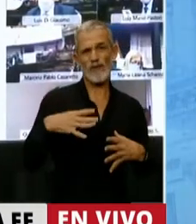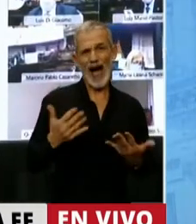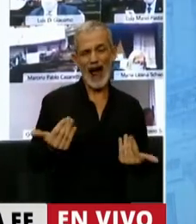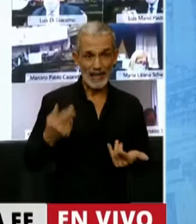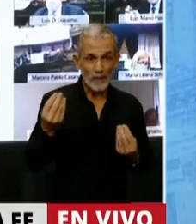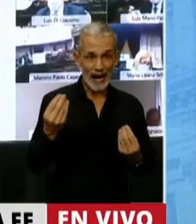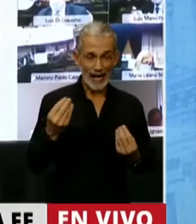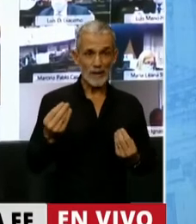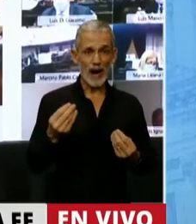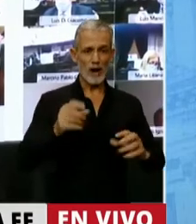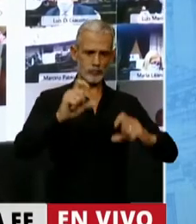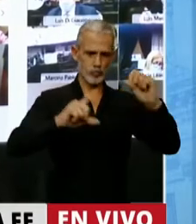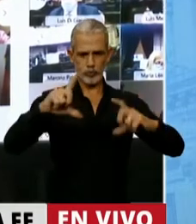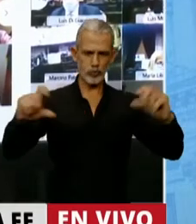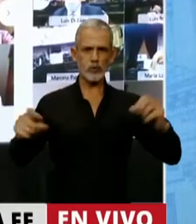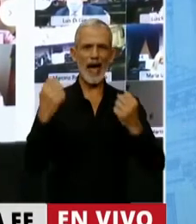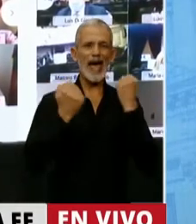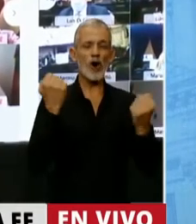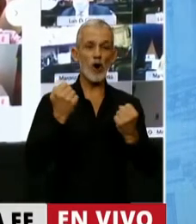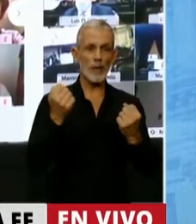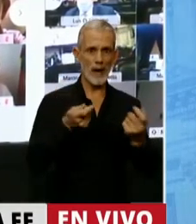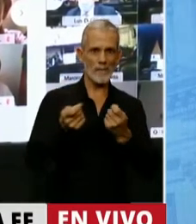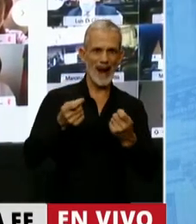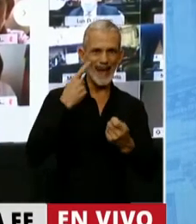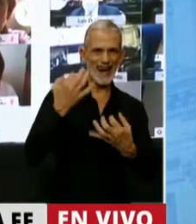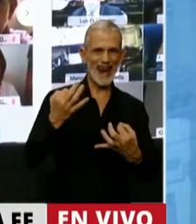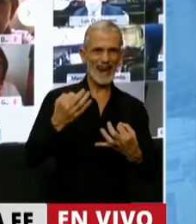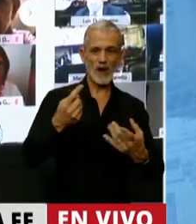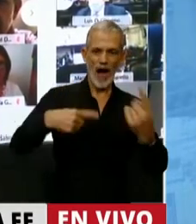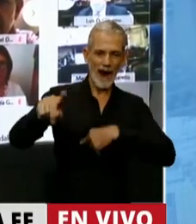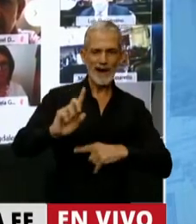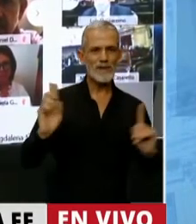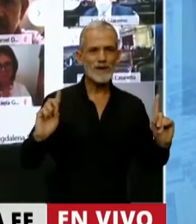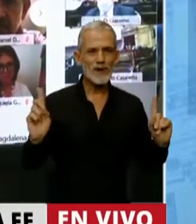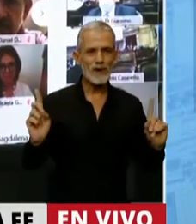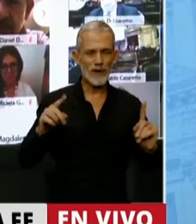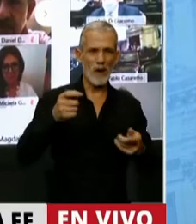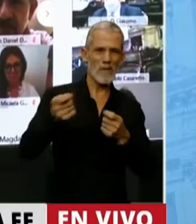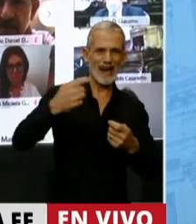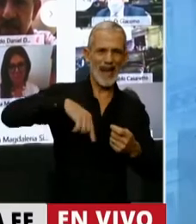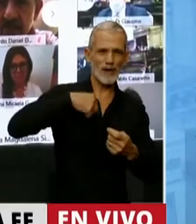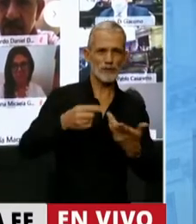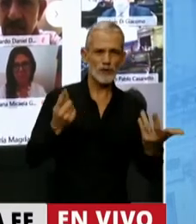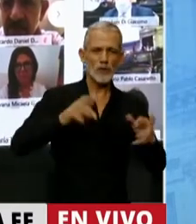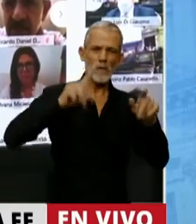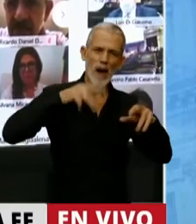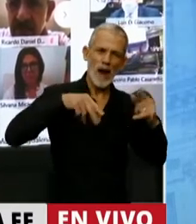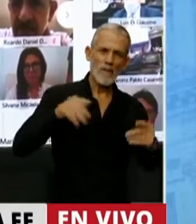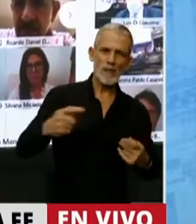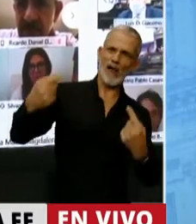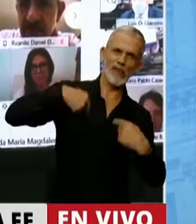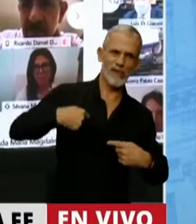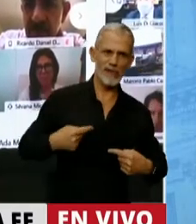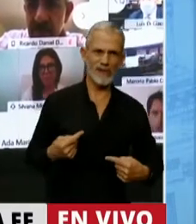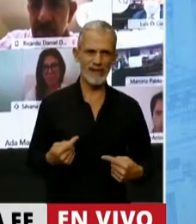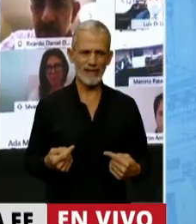para que las variables macroeconómicas manejen la realidad y no que la realidad nos maneje a cualquier esquema de macroeconomía en la